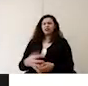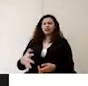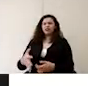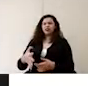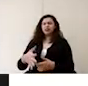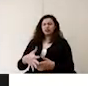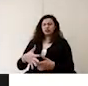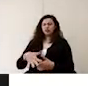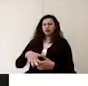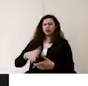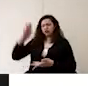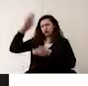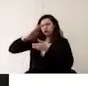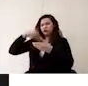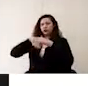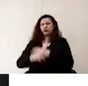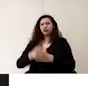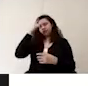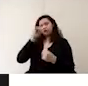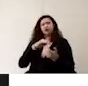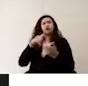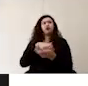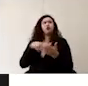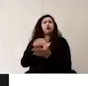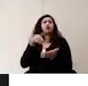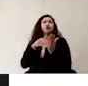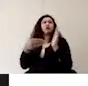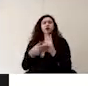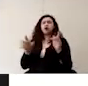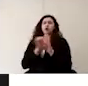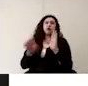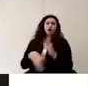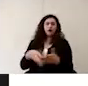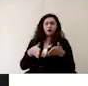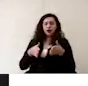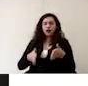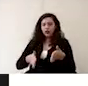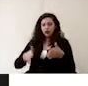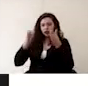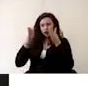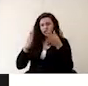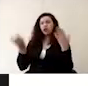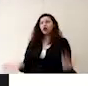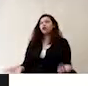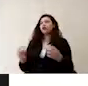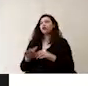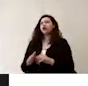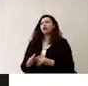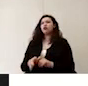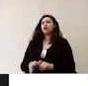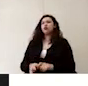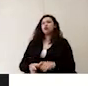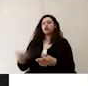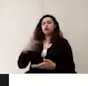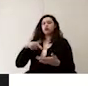en los lugares estratégicos como en los pasillos o en las áreas de uso común